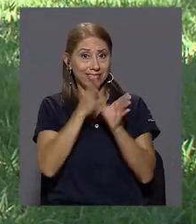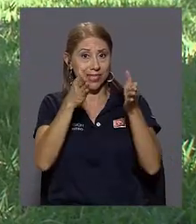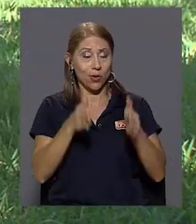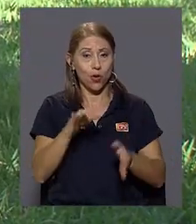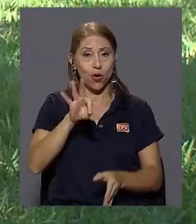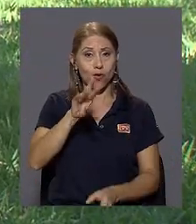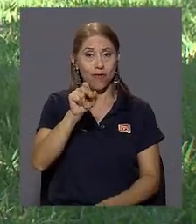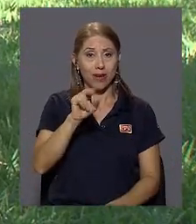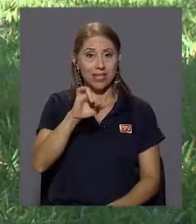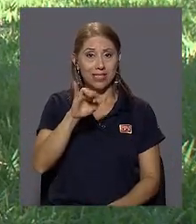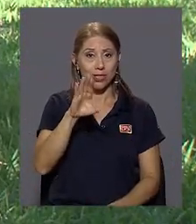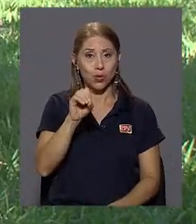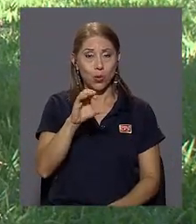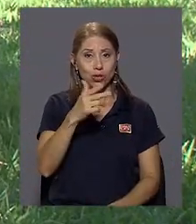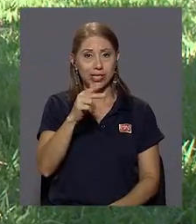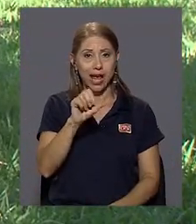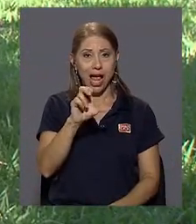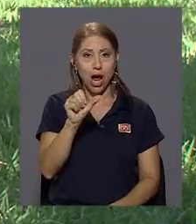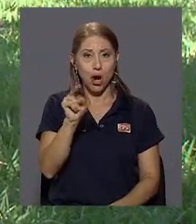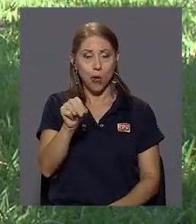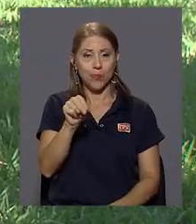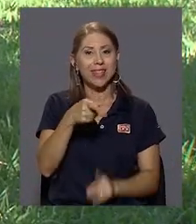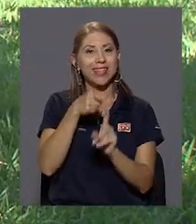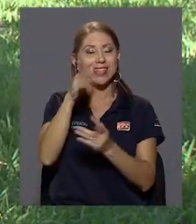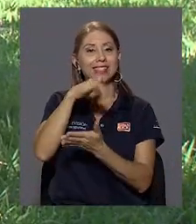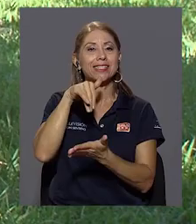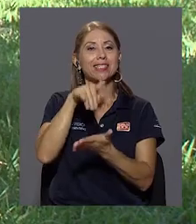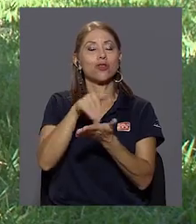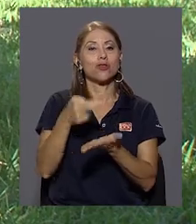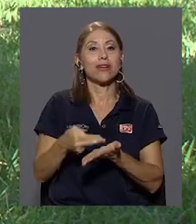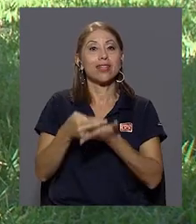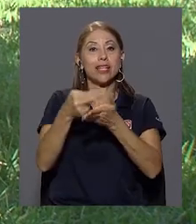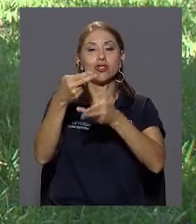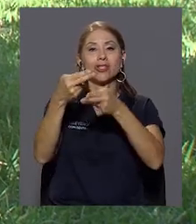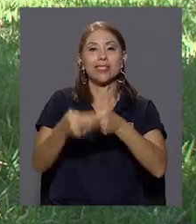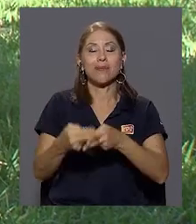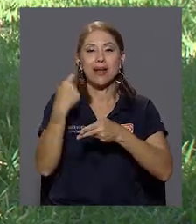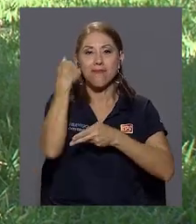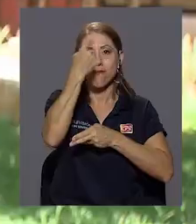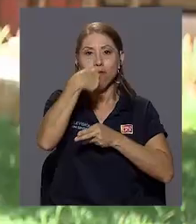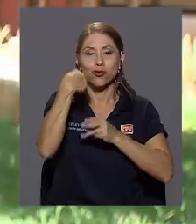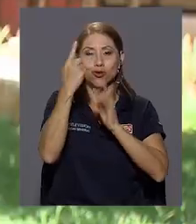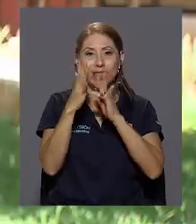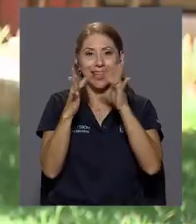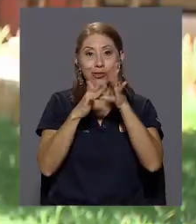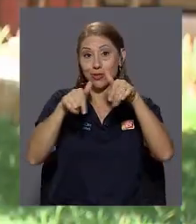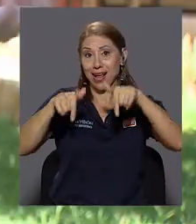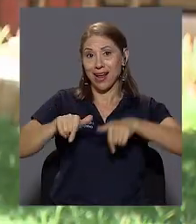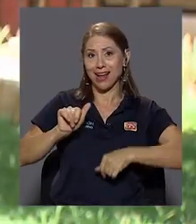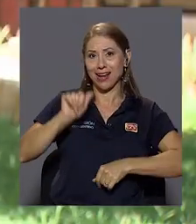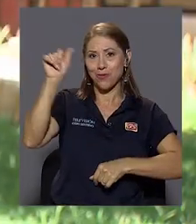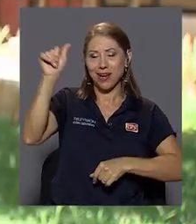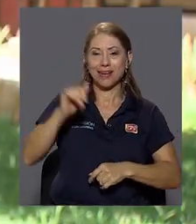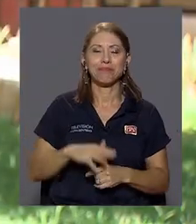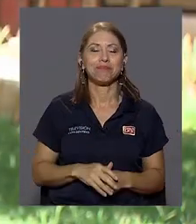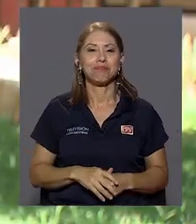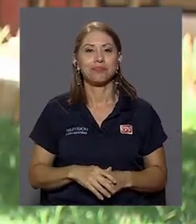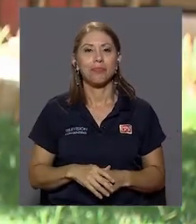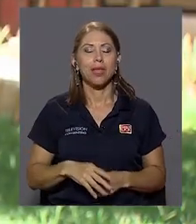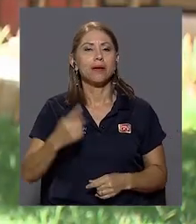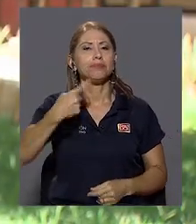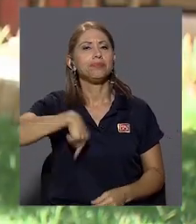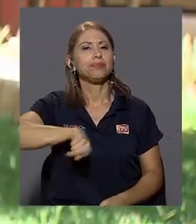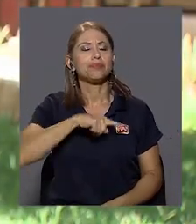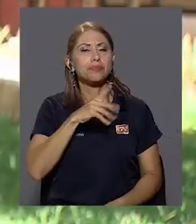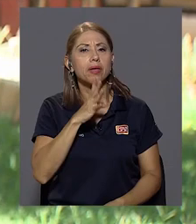psicólogo Francisco Chacón del Centro de Rehabilitación Rostro de Jesús acá en Alajuela. Continuamos entonces, estábamos